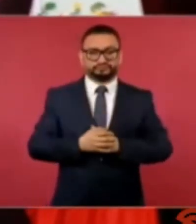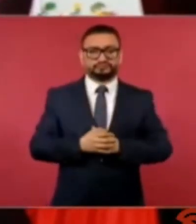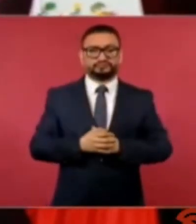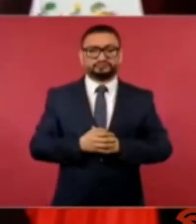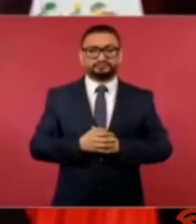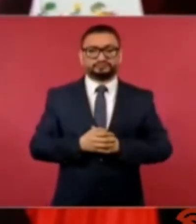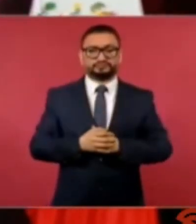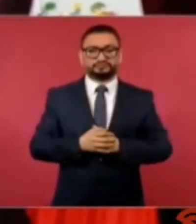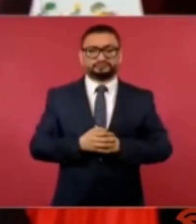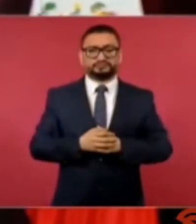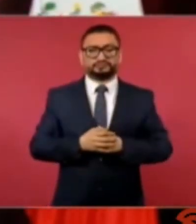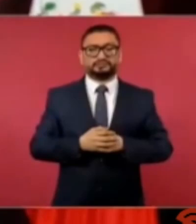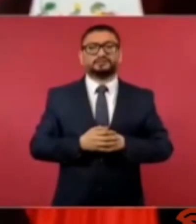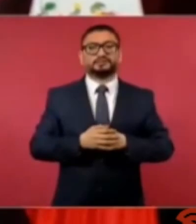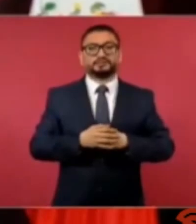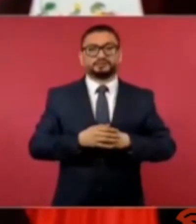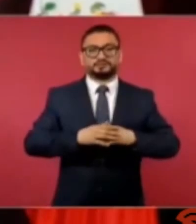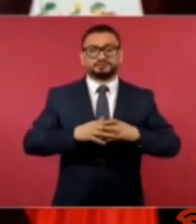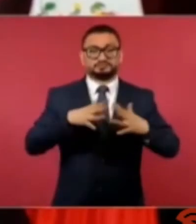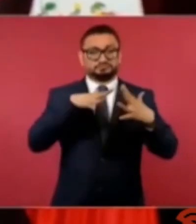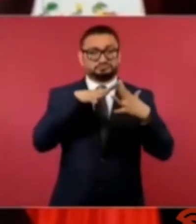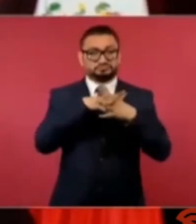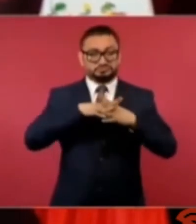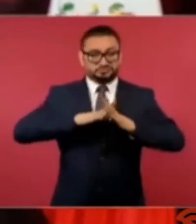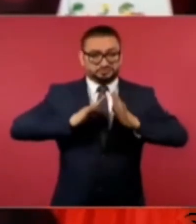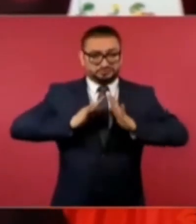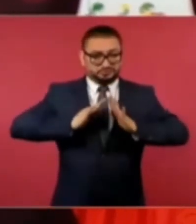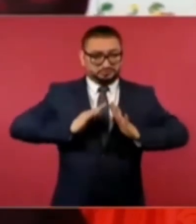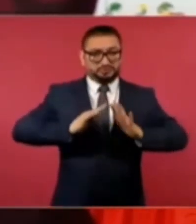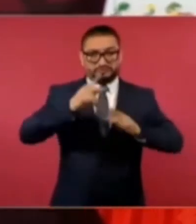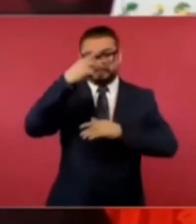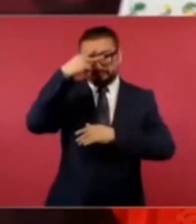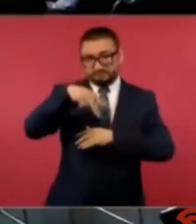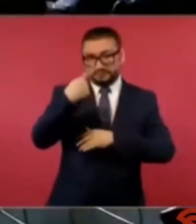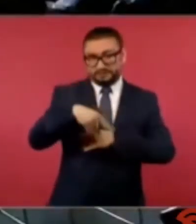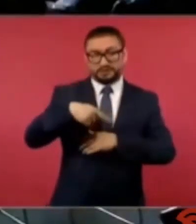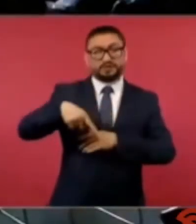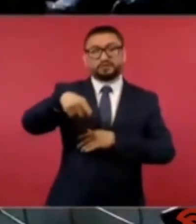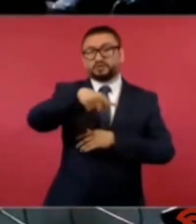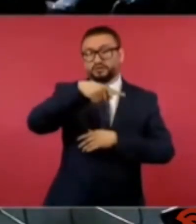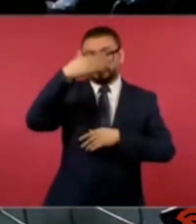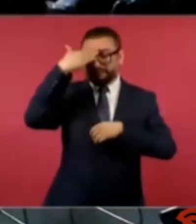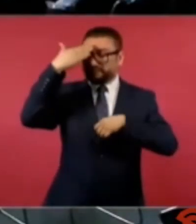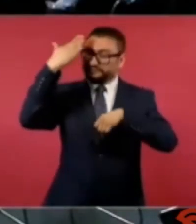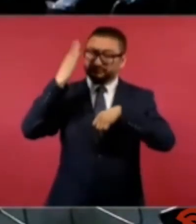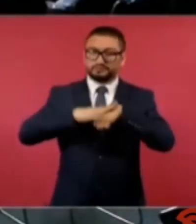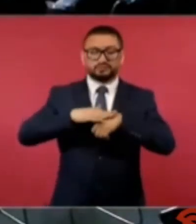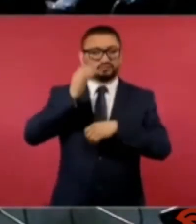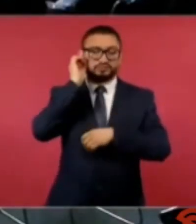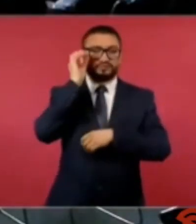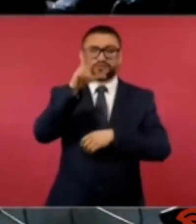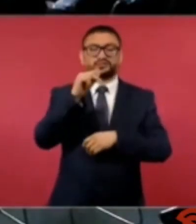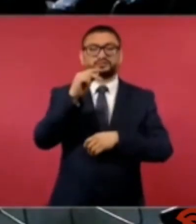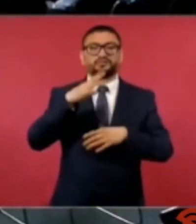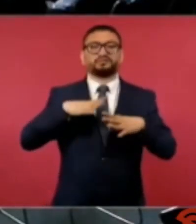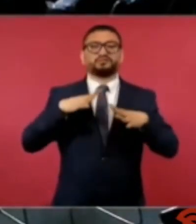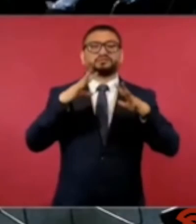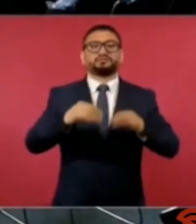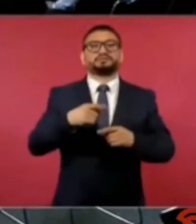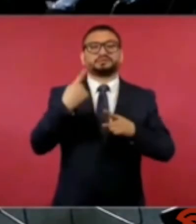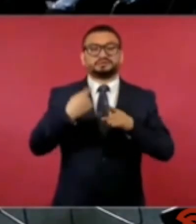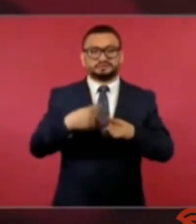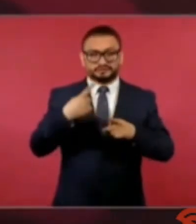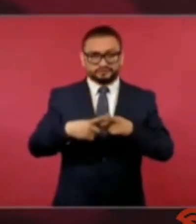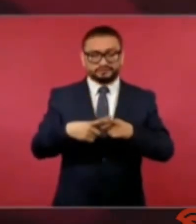el ejército mexicano no hay que olvidarlo lo creó Venustiano